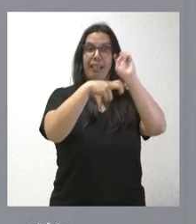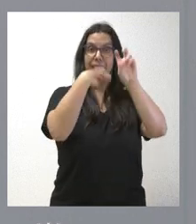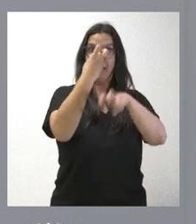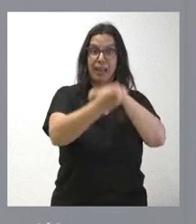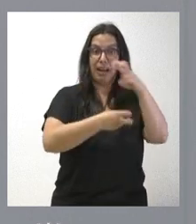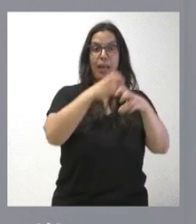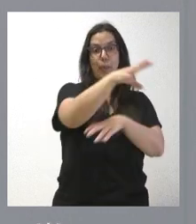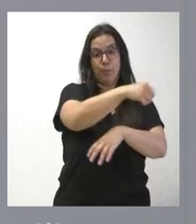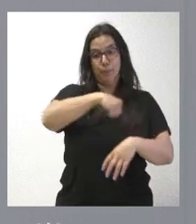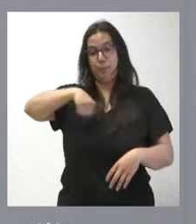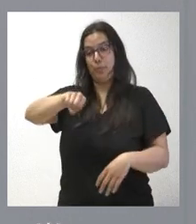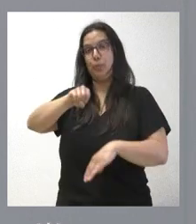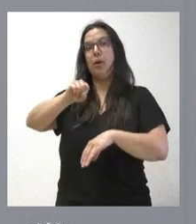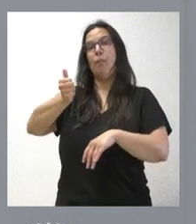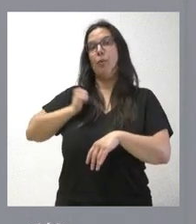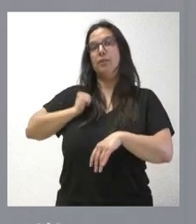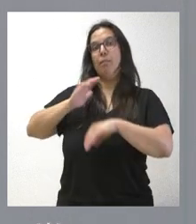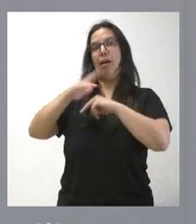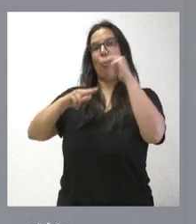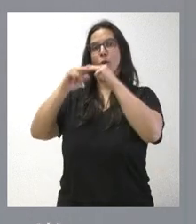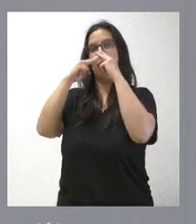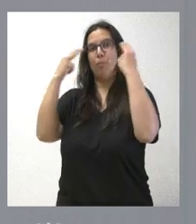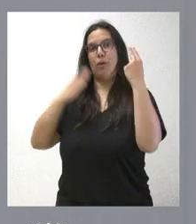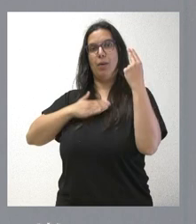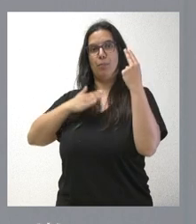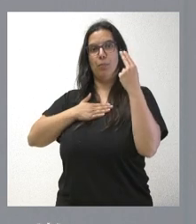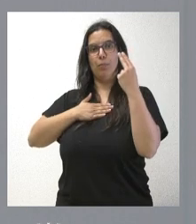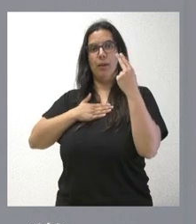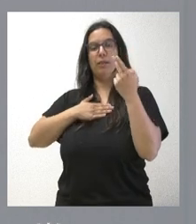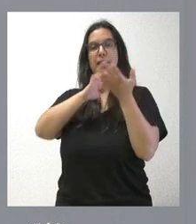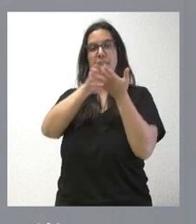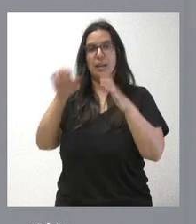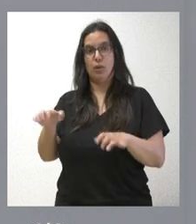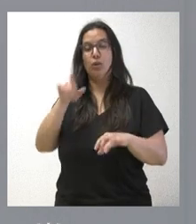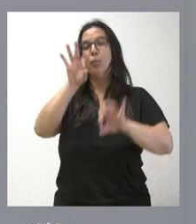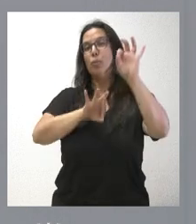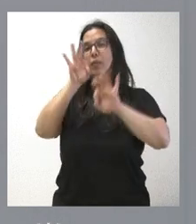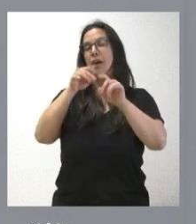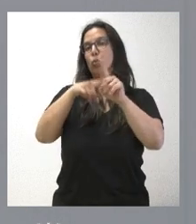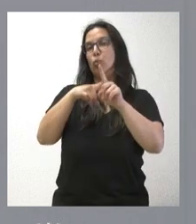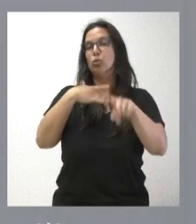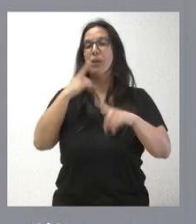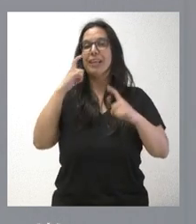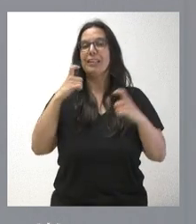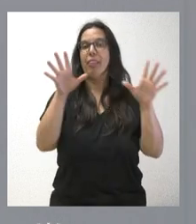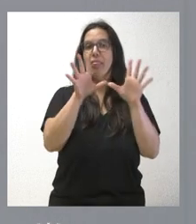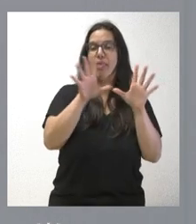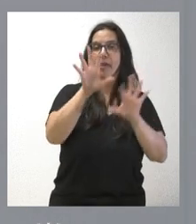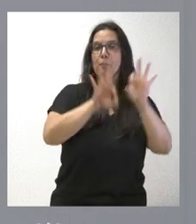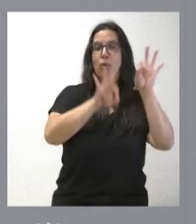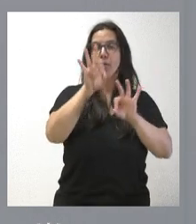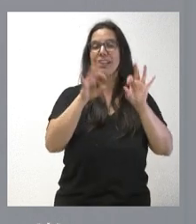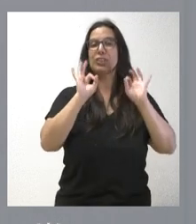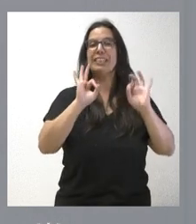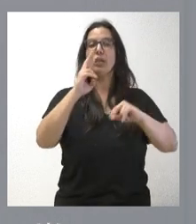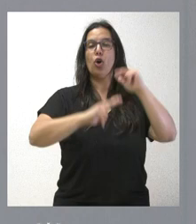en las obras públicas de la Administración de la Comunidad de Castillo y León. Y estos porcentajes de utilización fluctúan entre un 10% en las